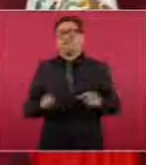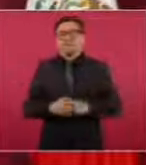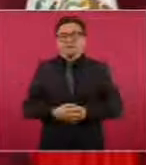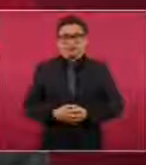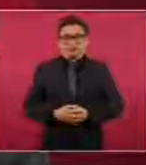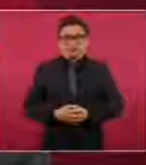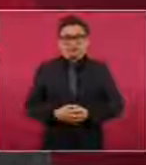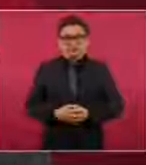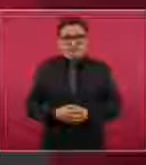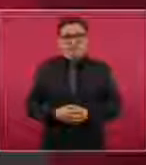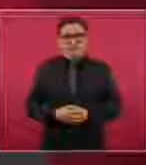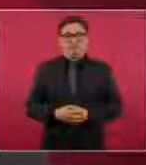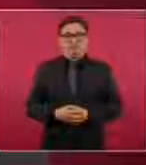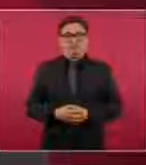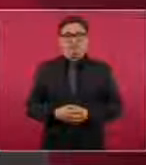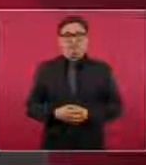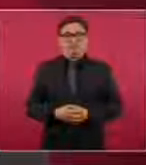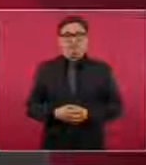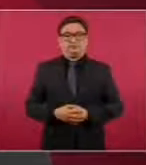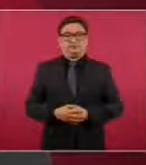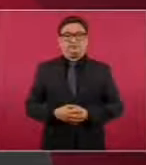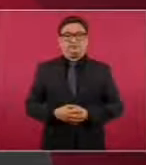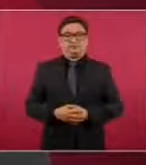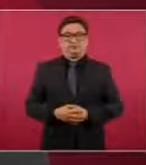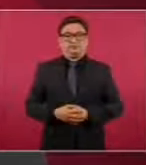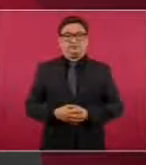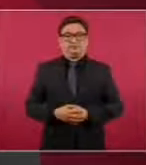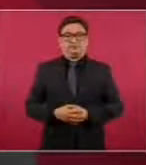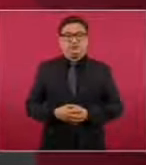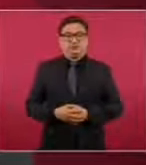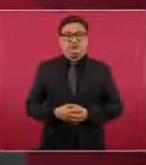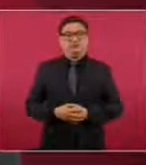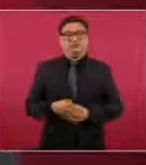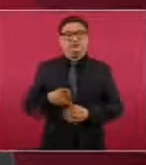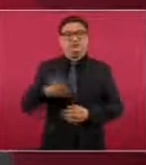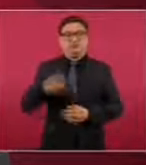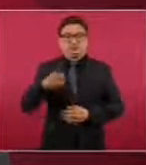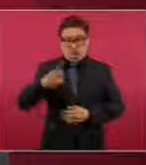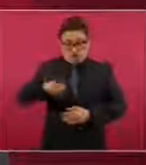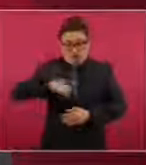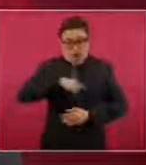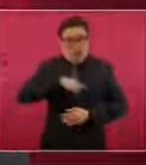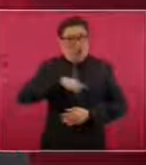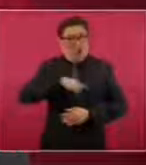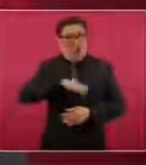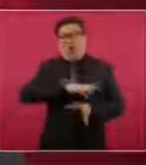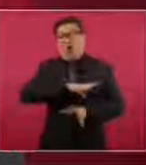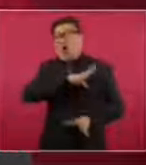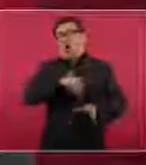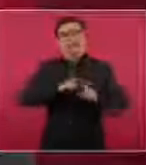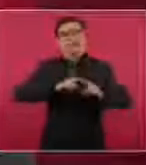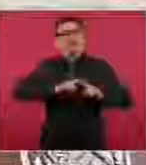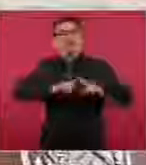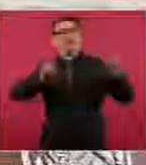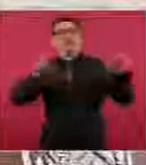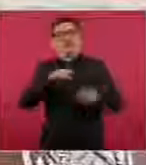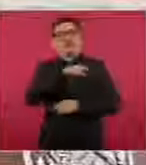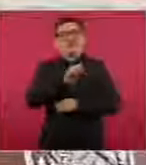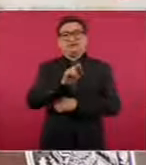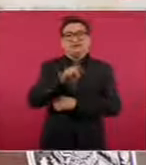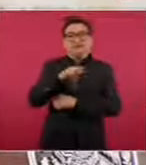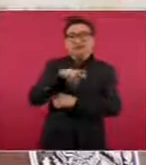es más de lo mismo. somos completamente diferentes a Salinas,